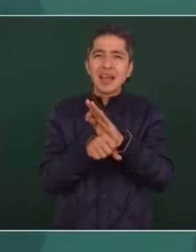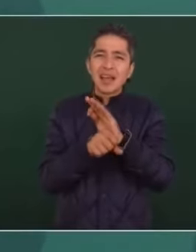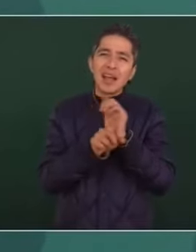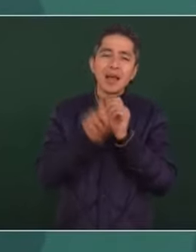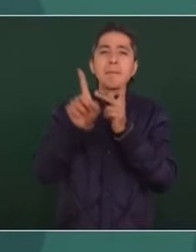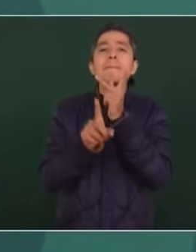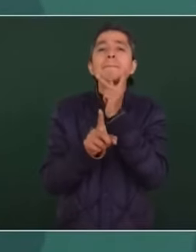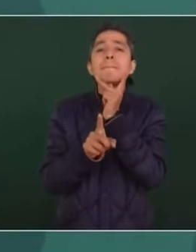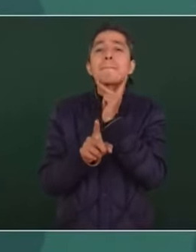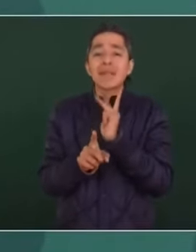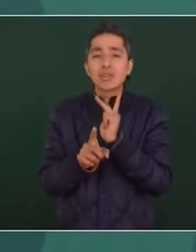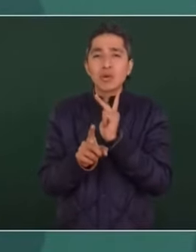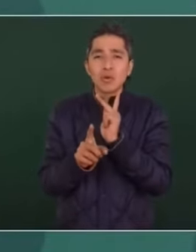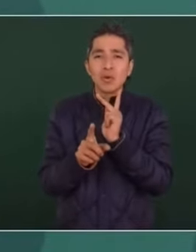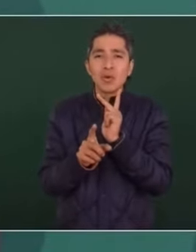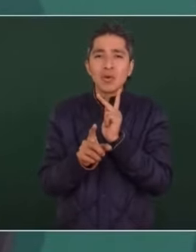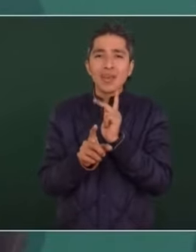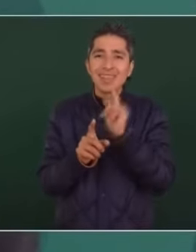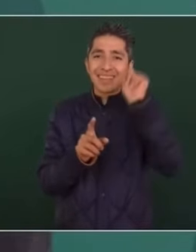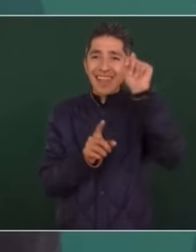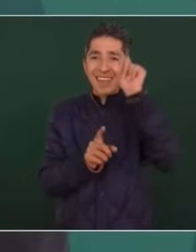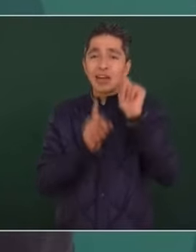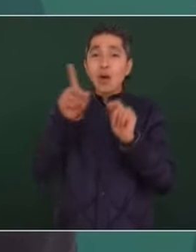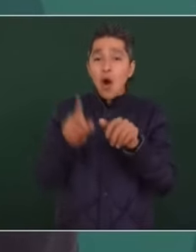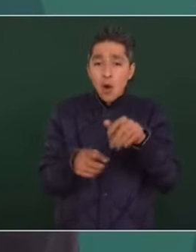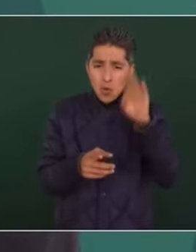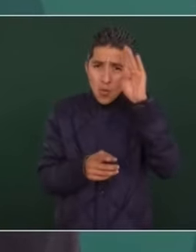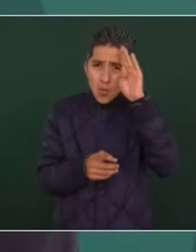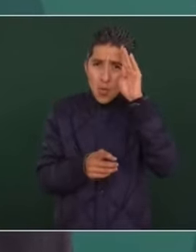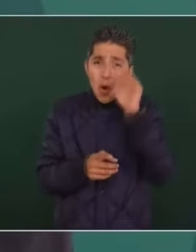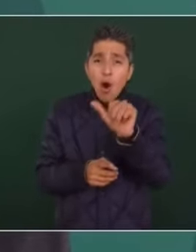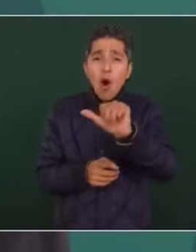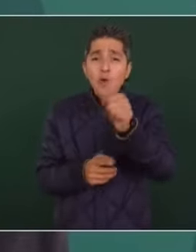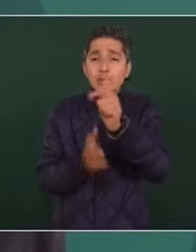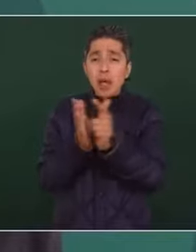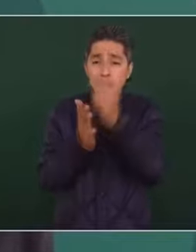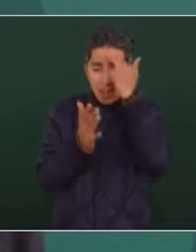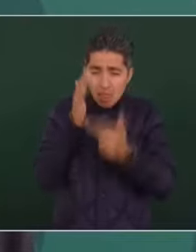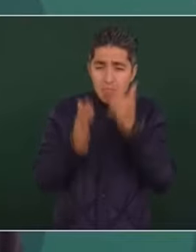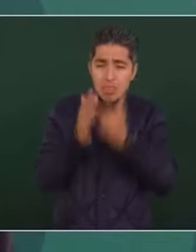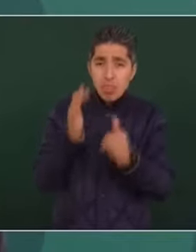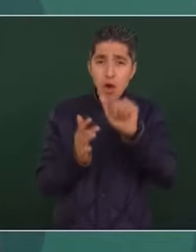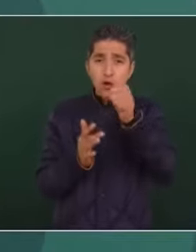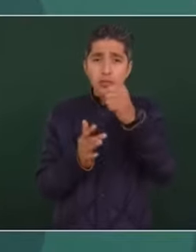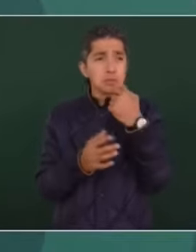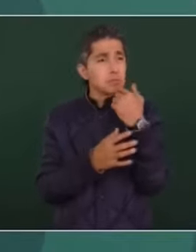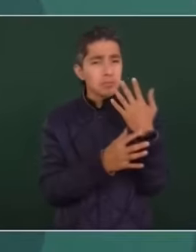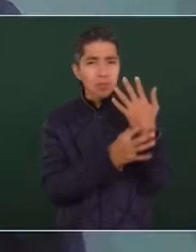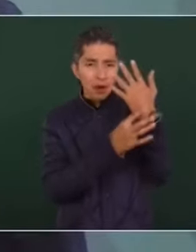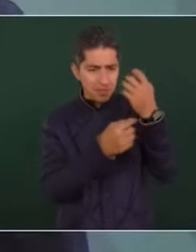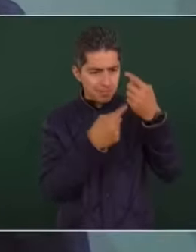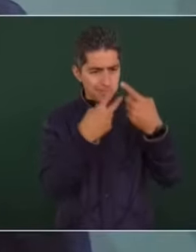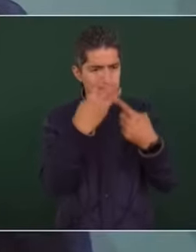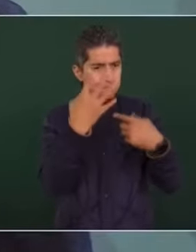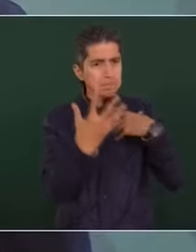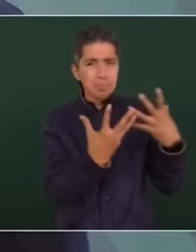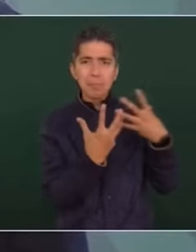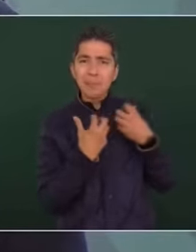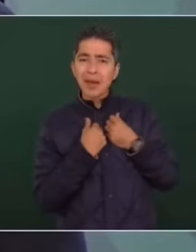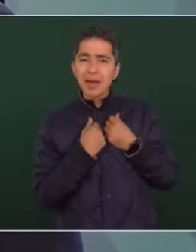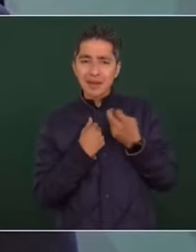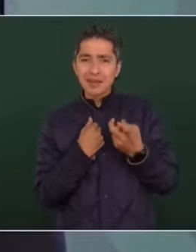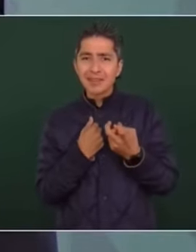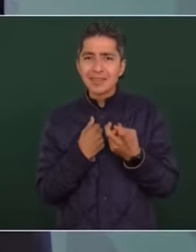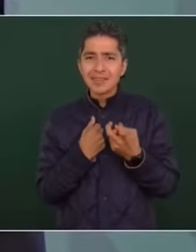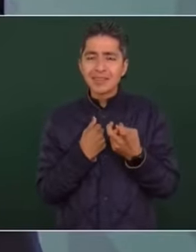11 delitos y órdenes de aprehensión y